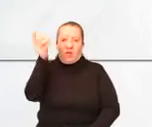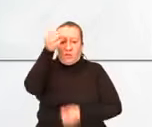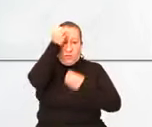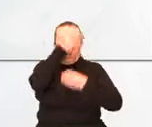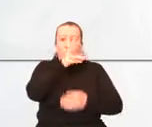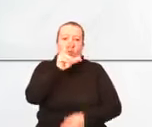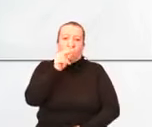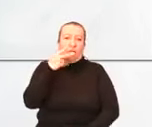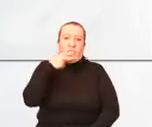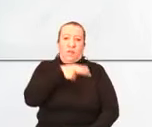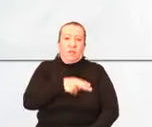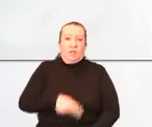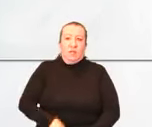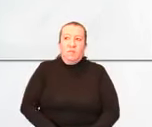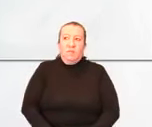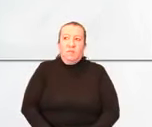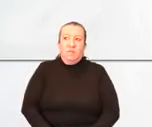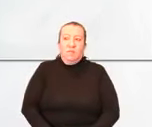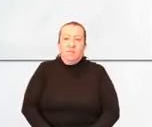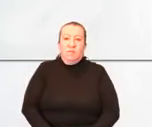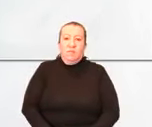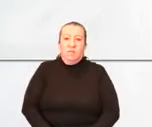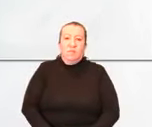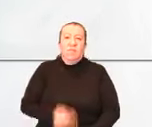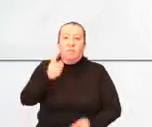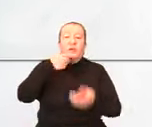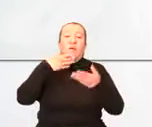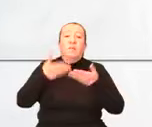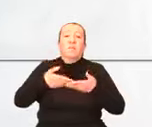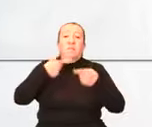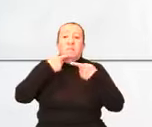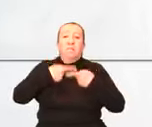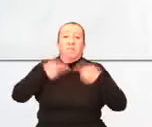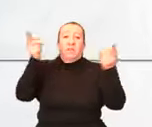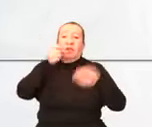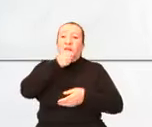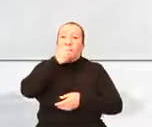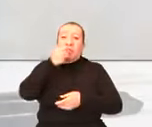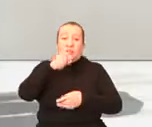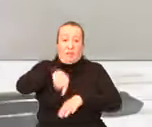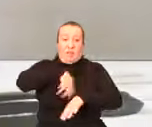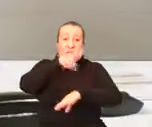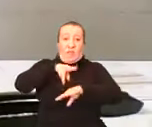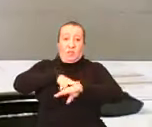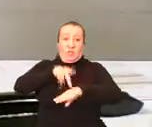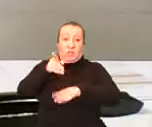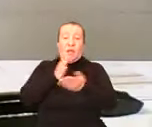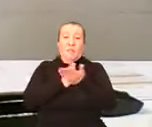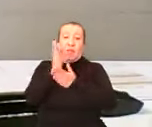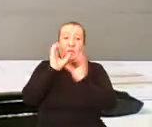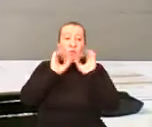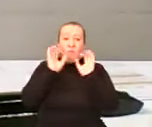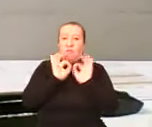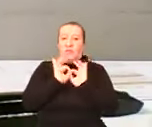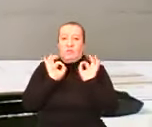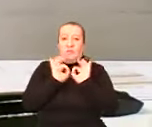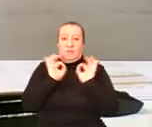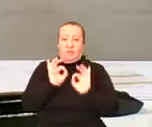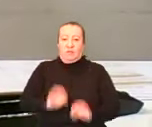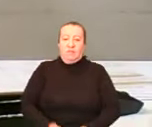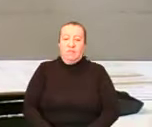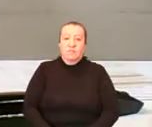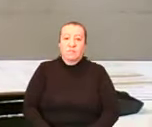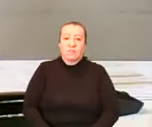internacional, que ya la prensa nacional no va a publicar nada, esos son los sin vergüenza, pero el resto de medios sí. Pídele que revise